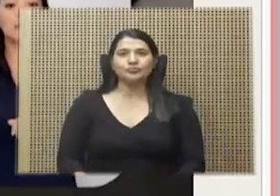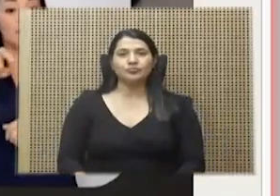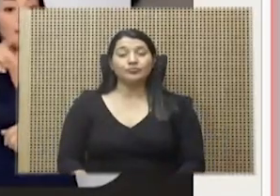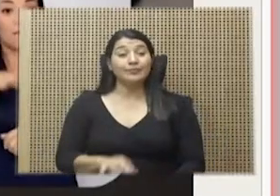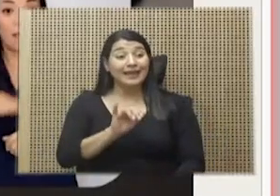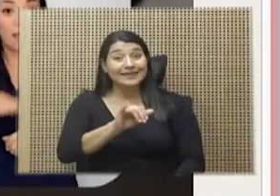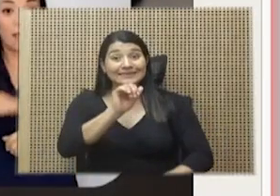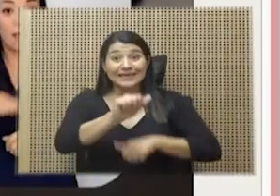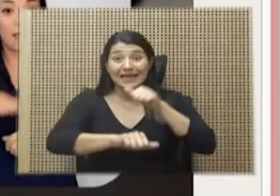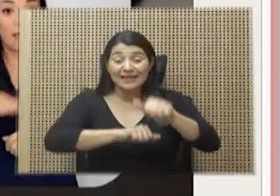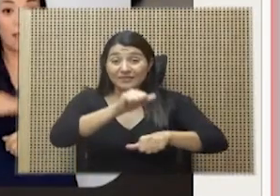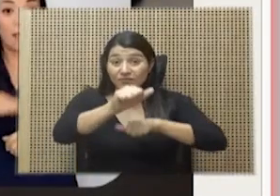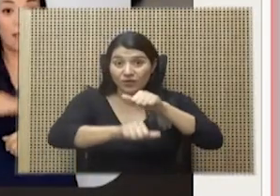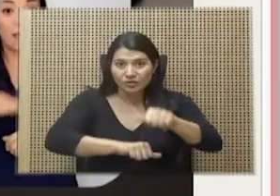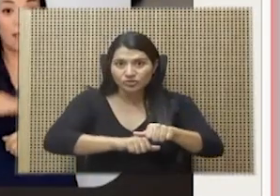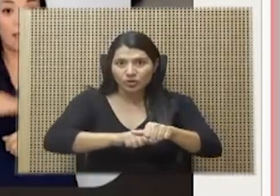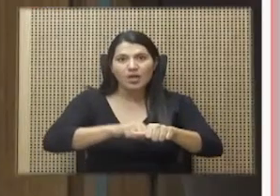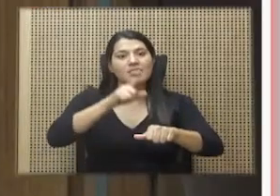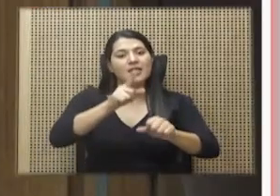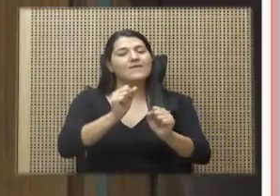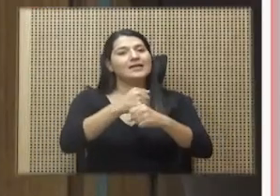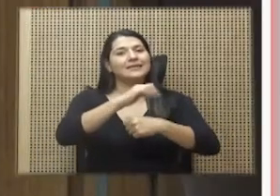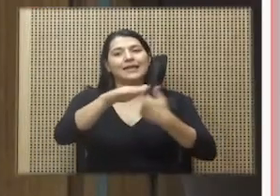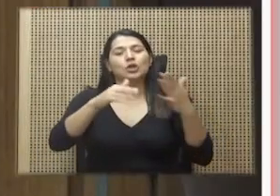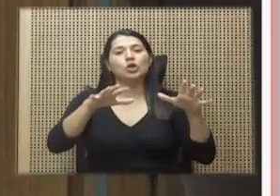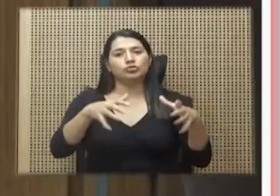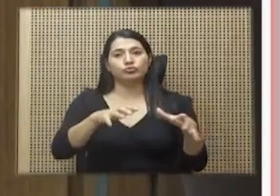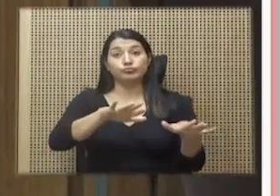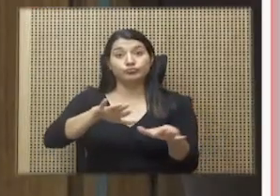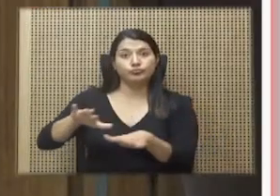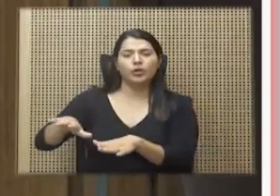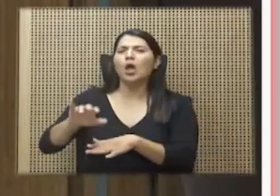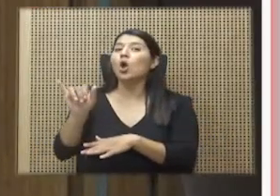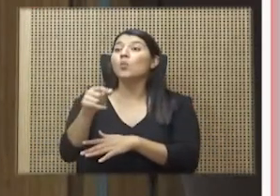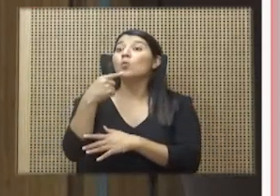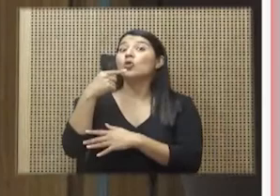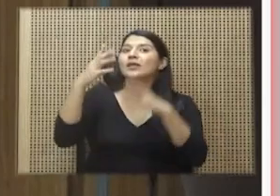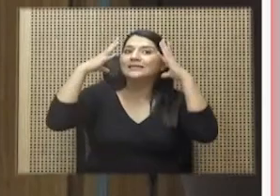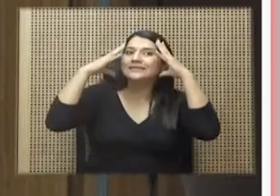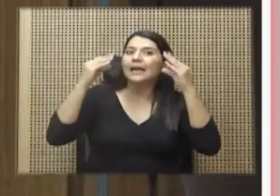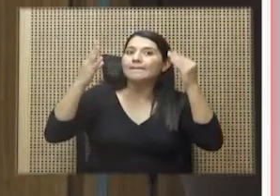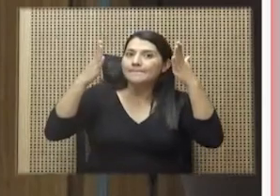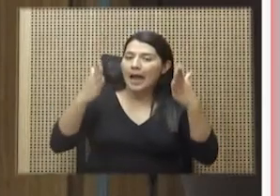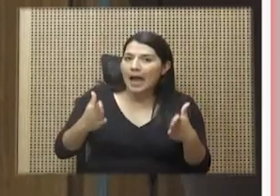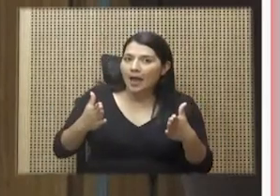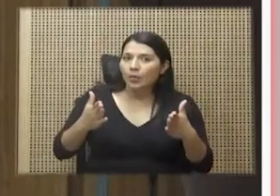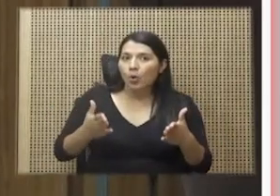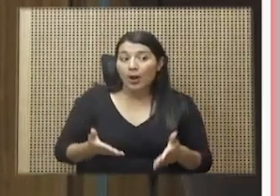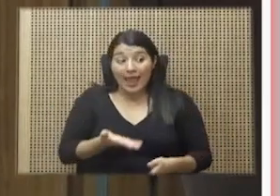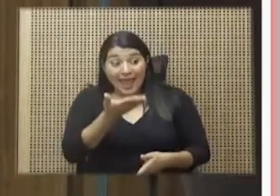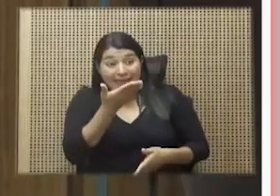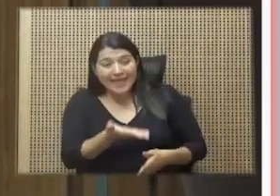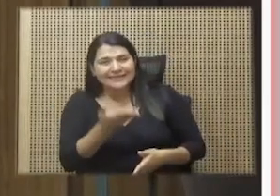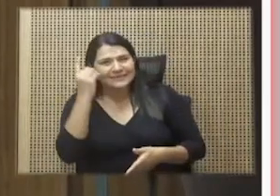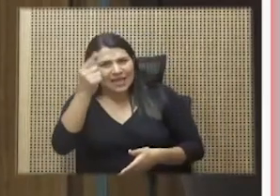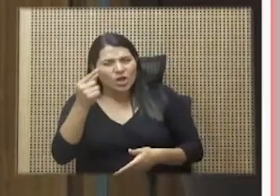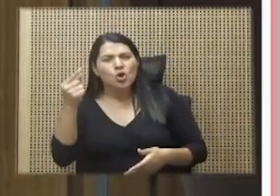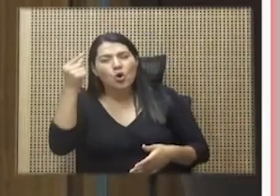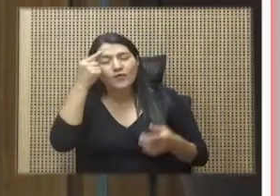unir a todos. Así es, como dice la embajadora, este es el gobierno que aumentó